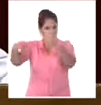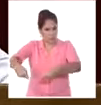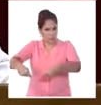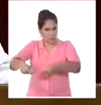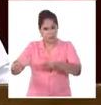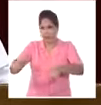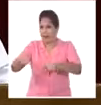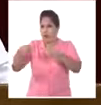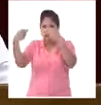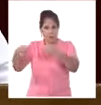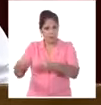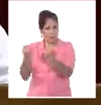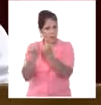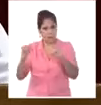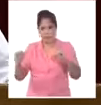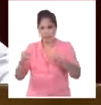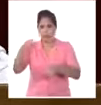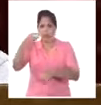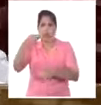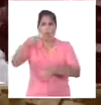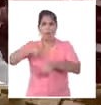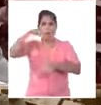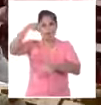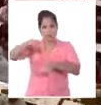e independencia de Puerto Rico.